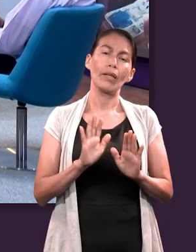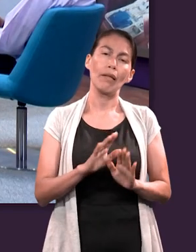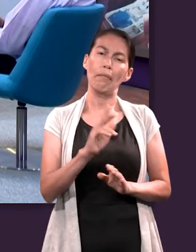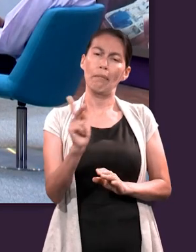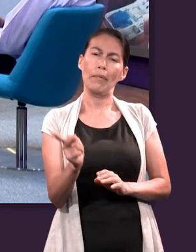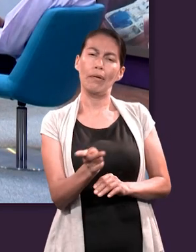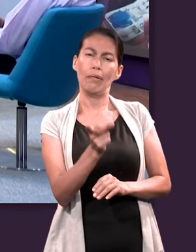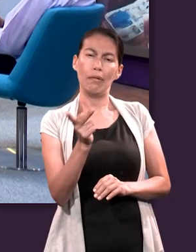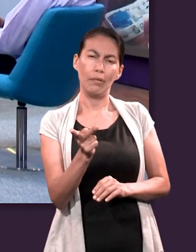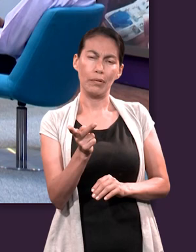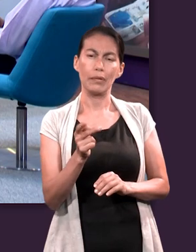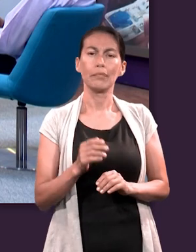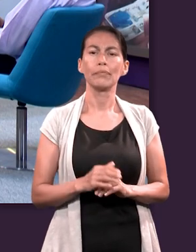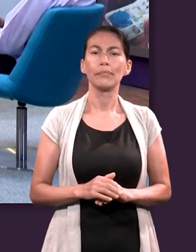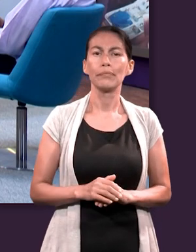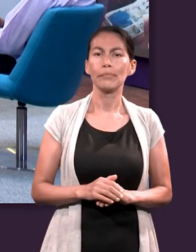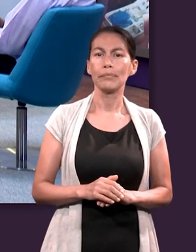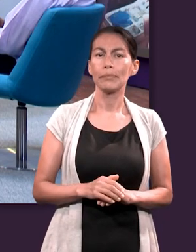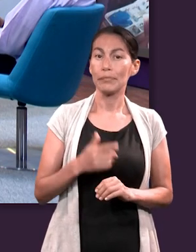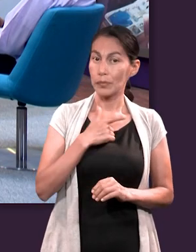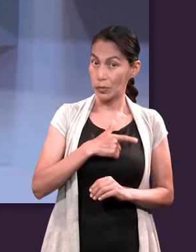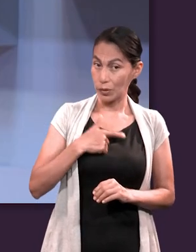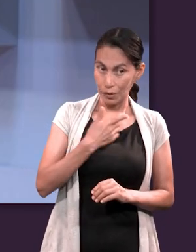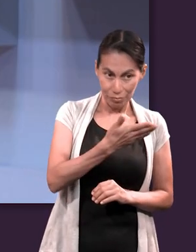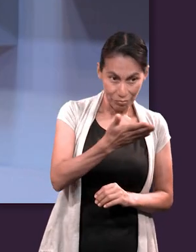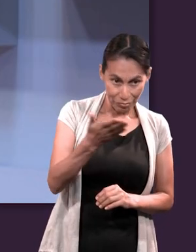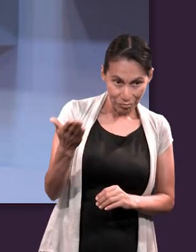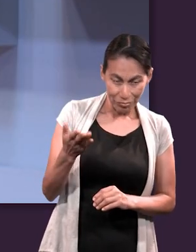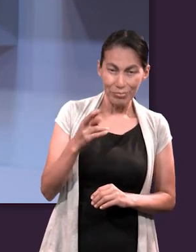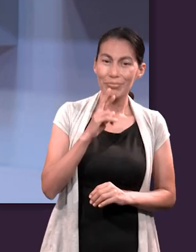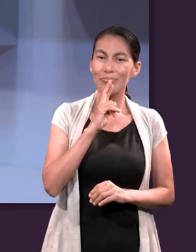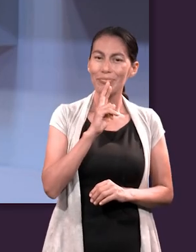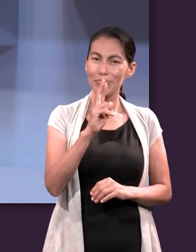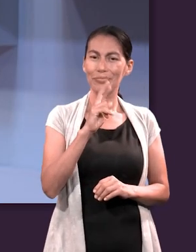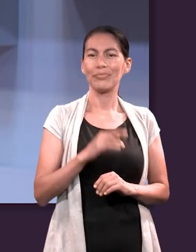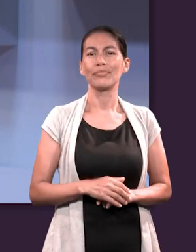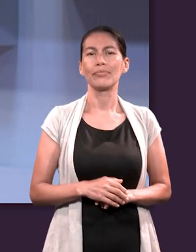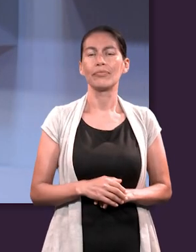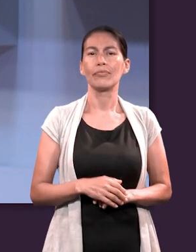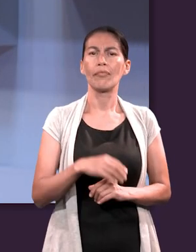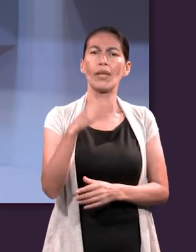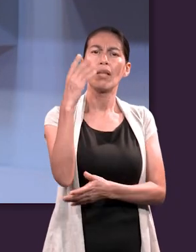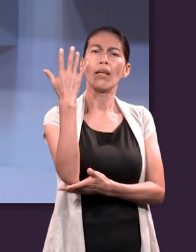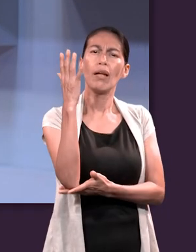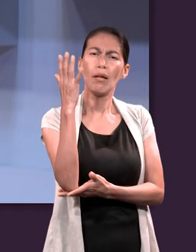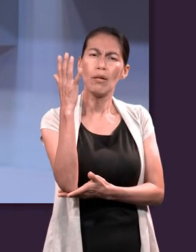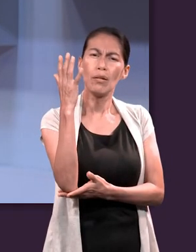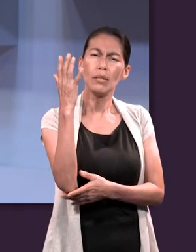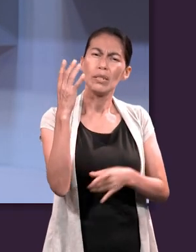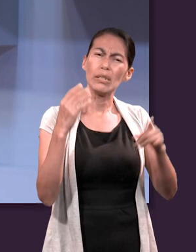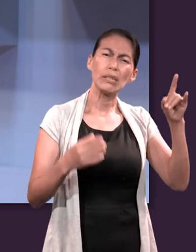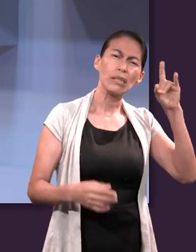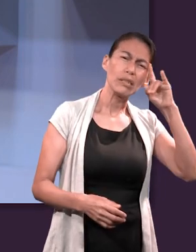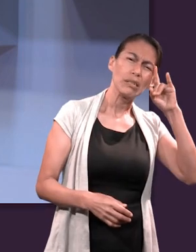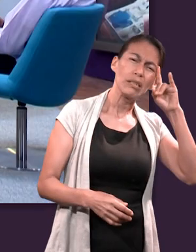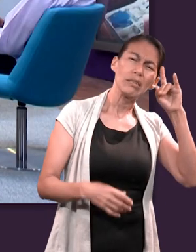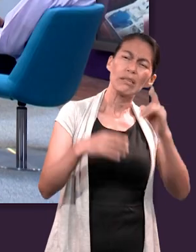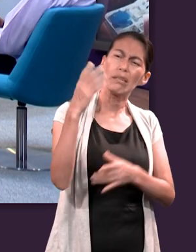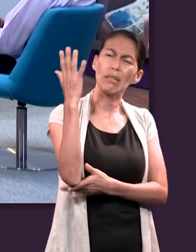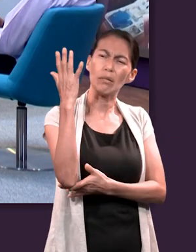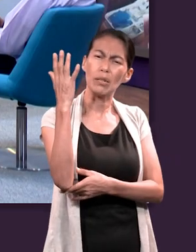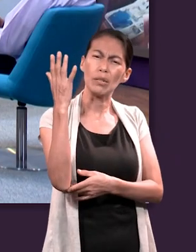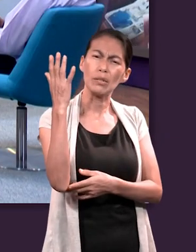pregunta para ir cerrando esa parte, que me gustaría que todos respondan. ¿Qué árboles usa hoy